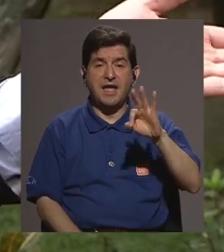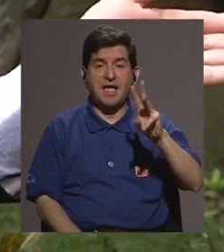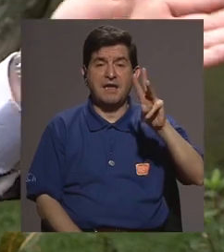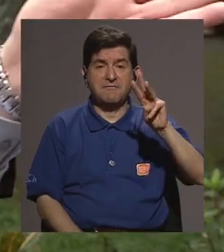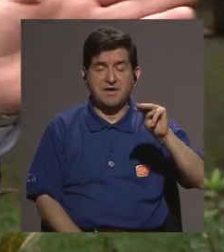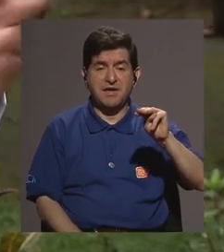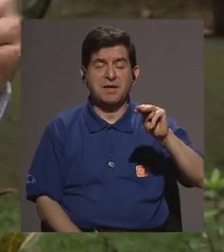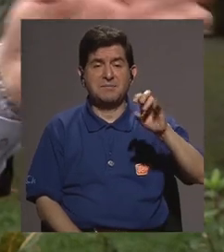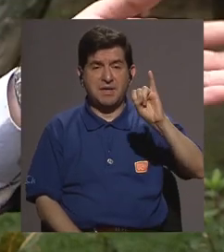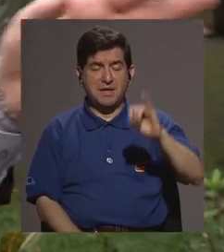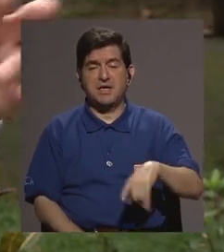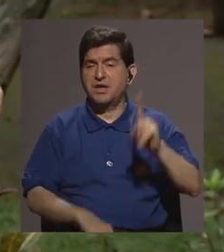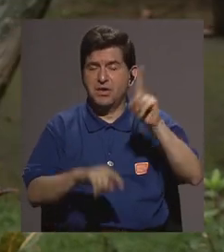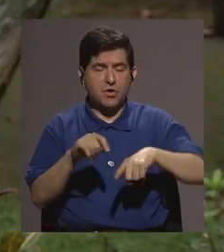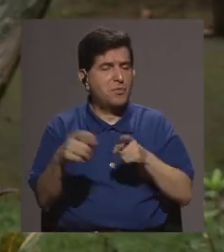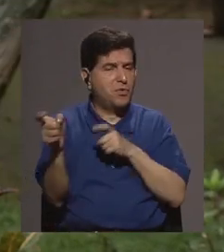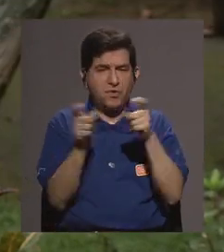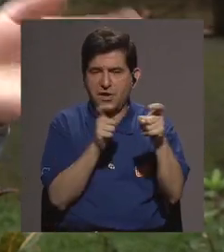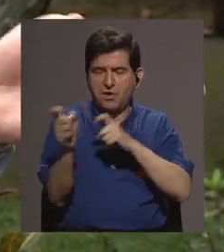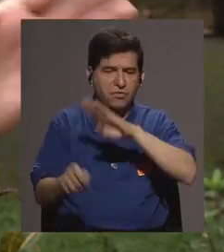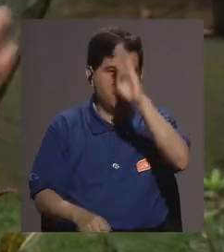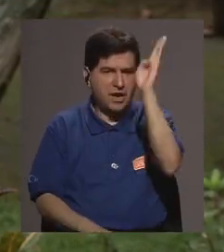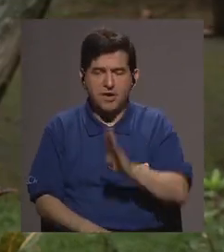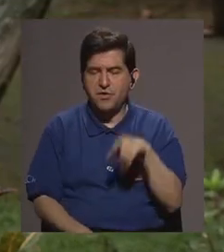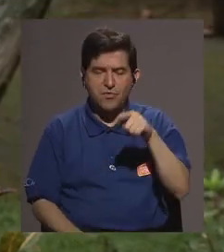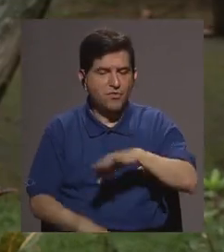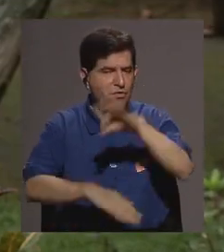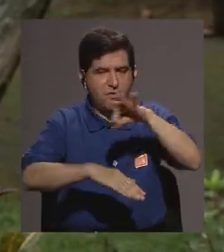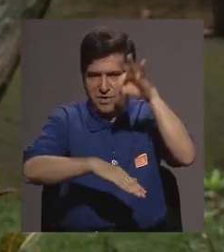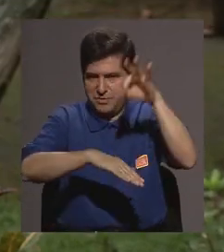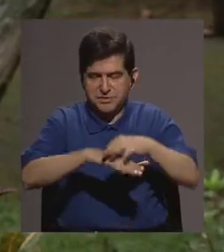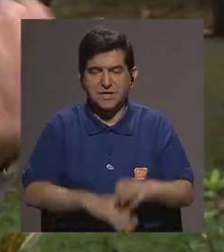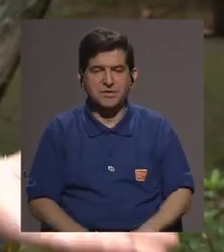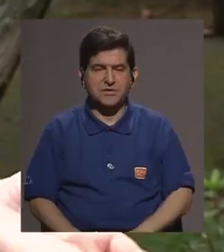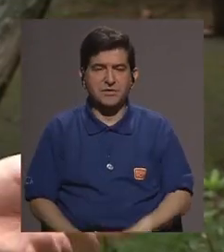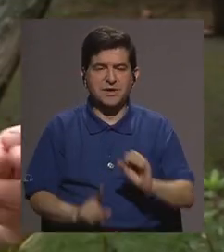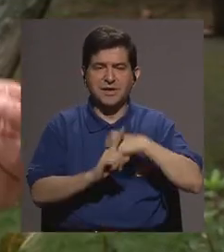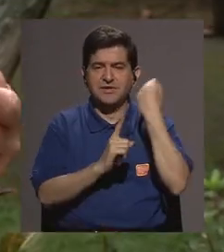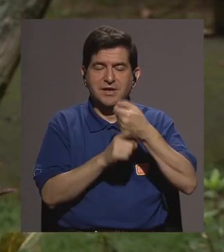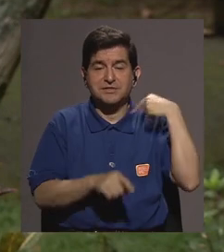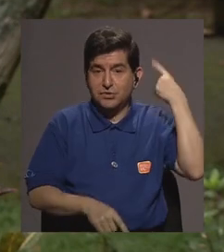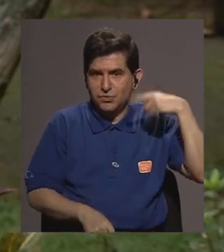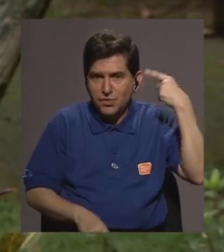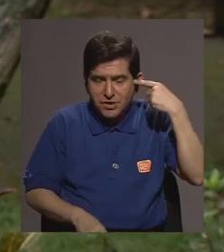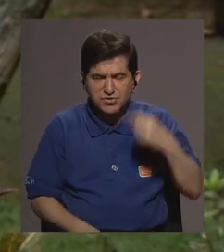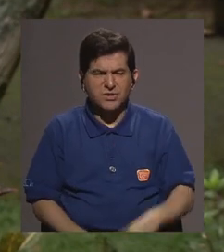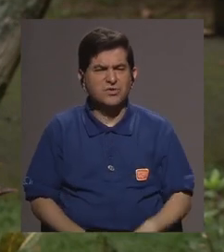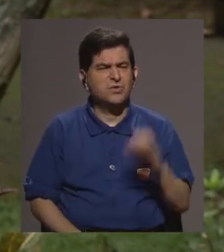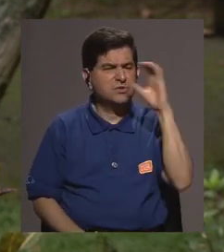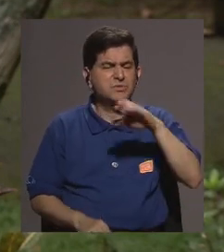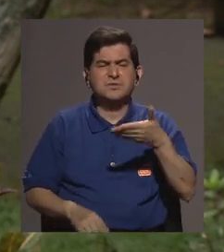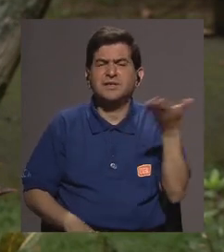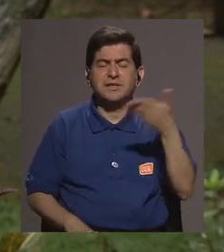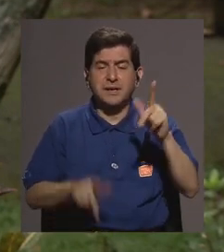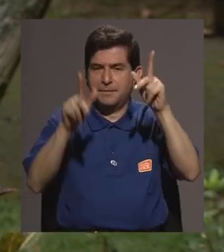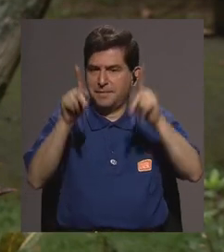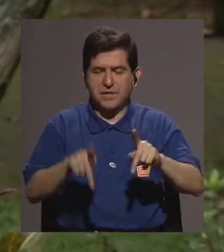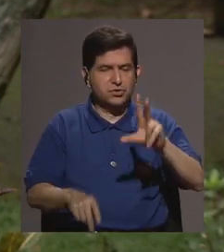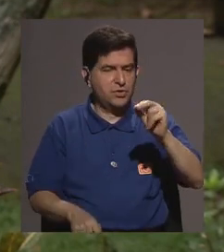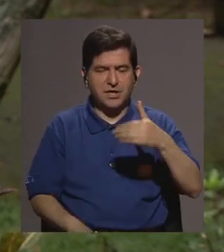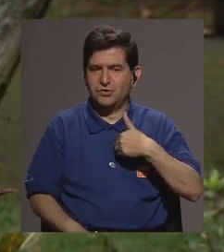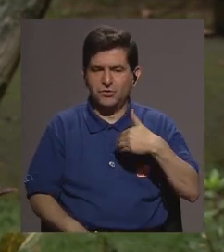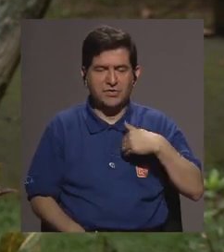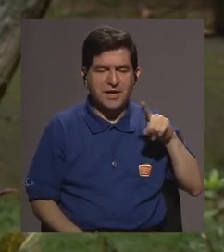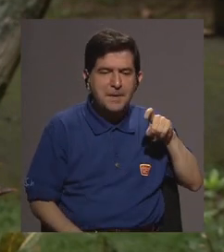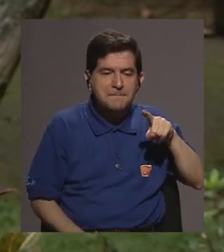monetario mundial no me alcanzaría para controlar el anófiles en Costa Rica además sería una locura entonces ¿qué es lo que estamos buscando? que no haya personas